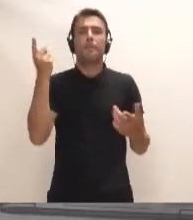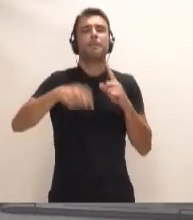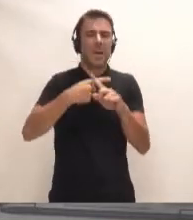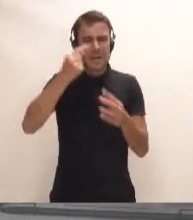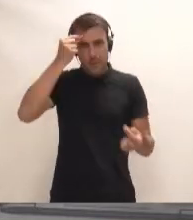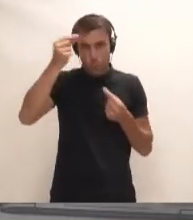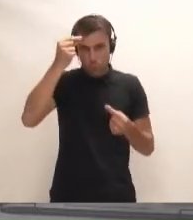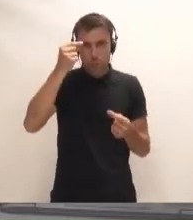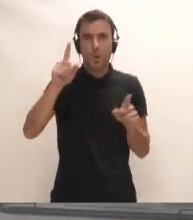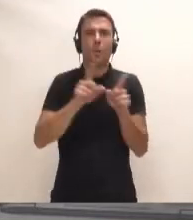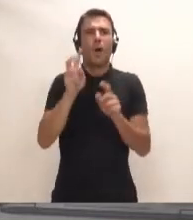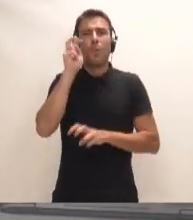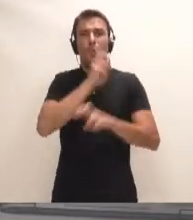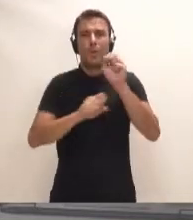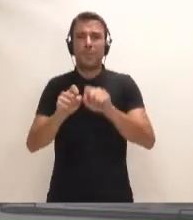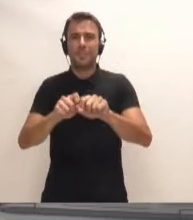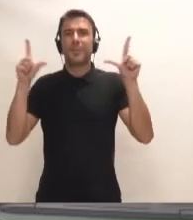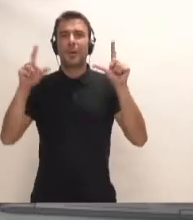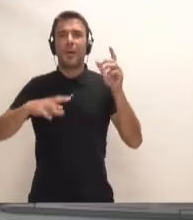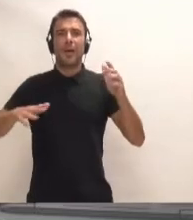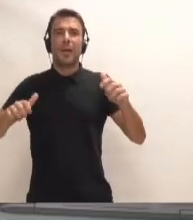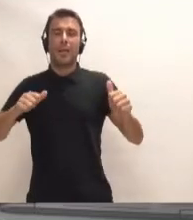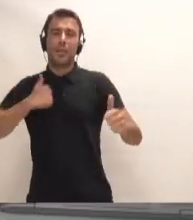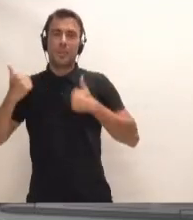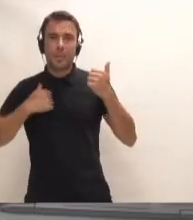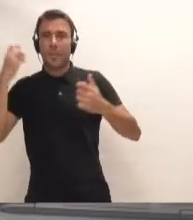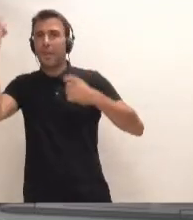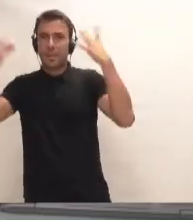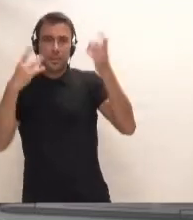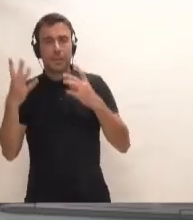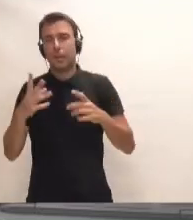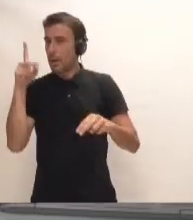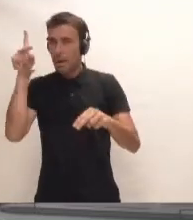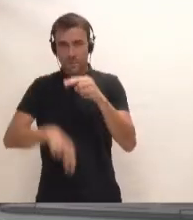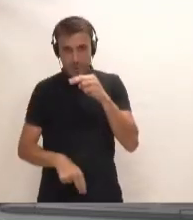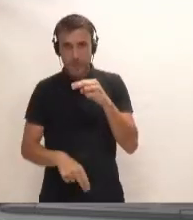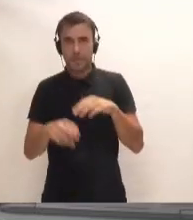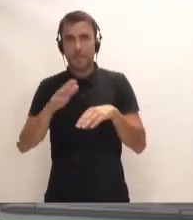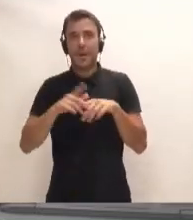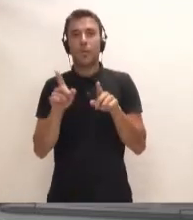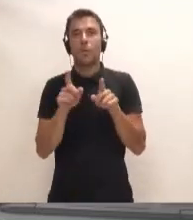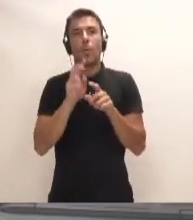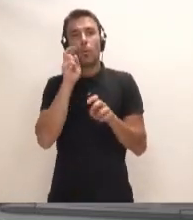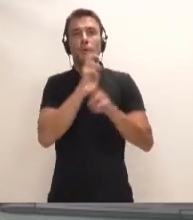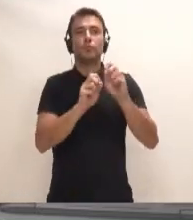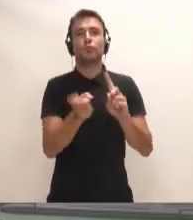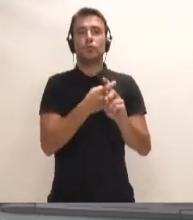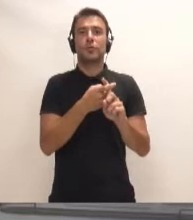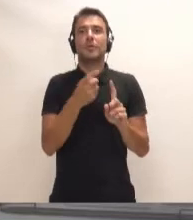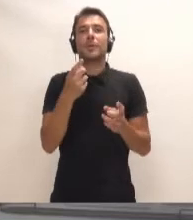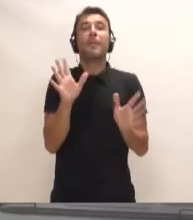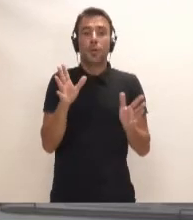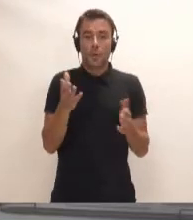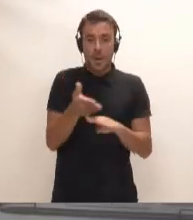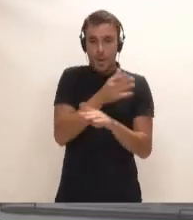claramente del oportunismo, de la improvisación y de nuevas ocurrencias para salvar una situación sin un solo papel